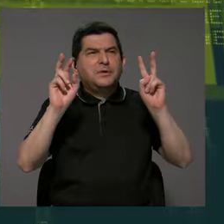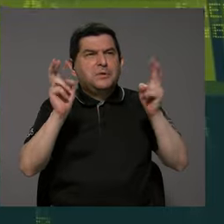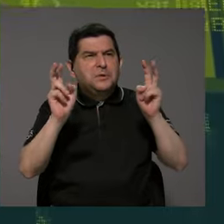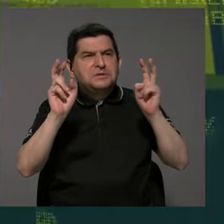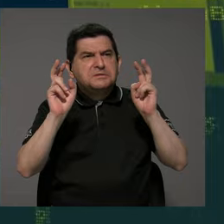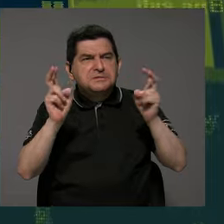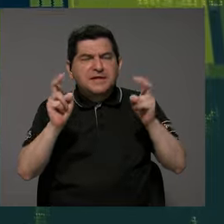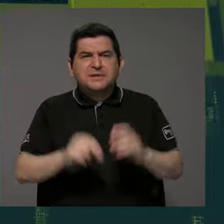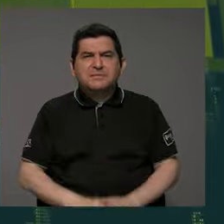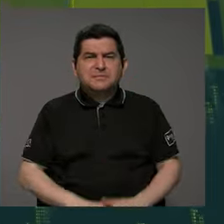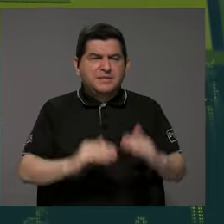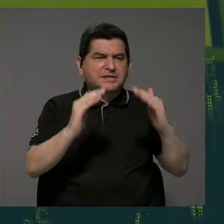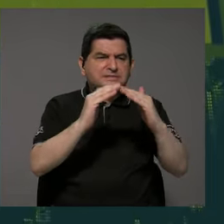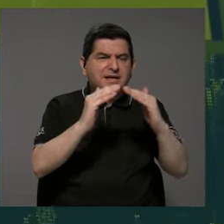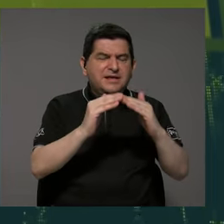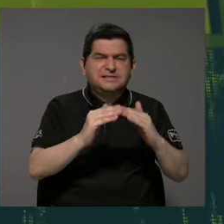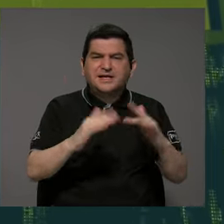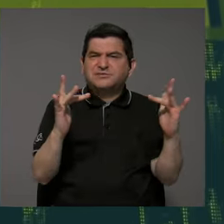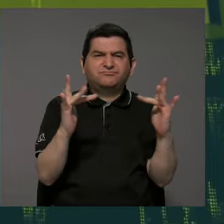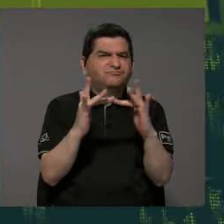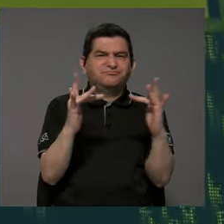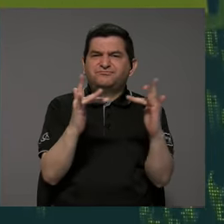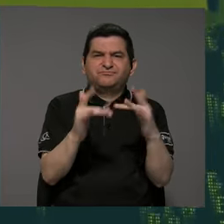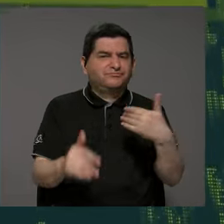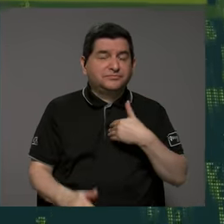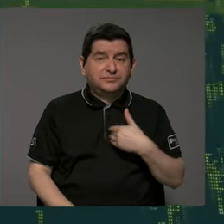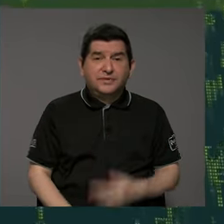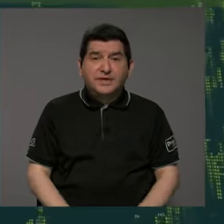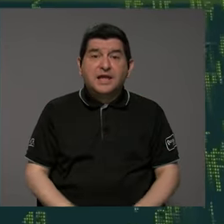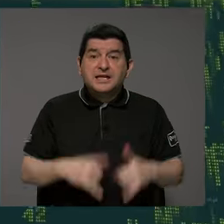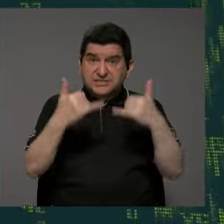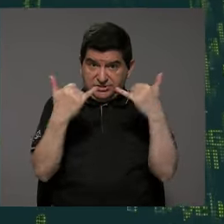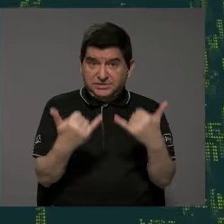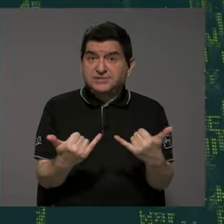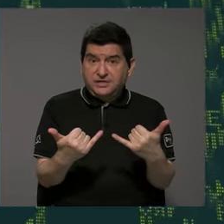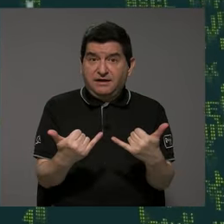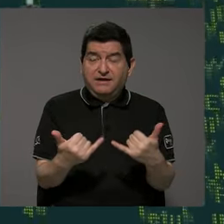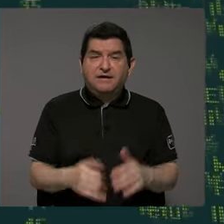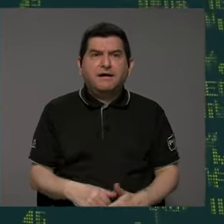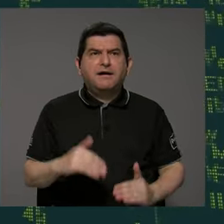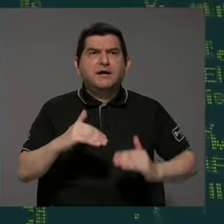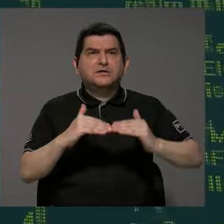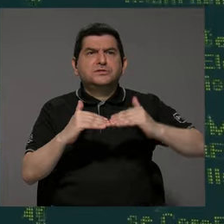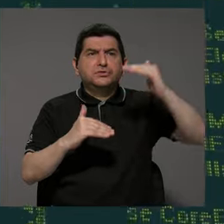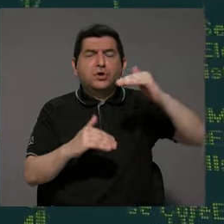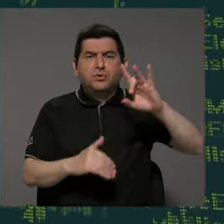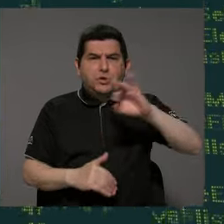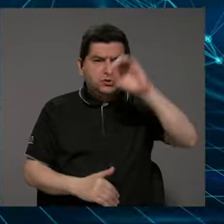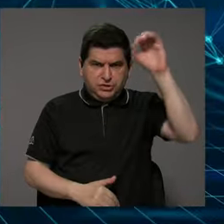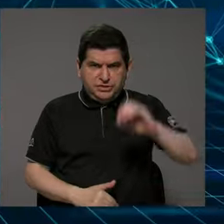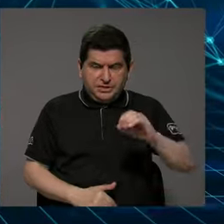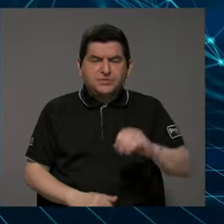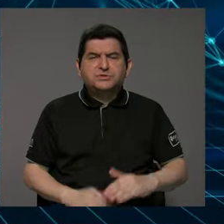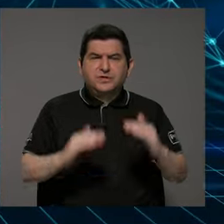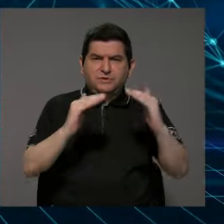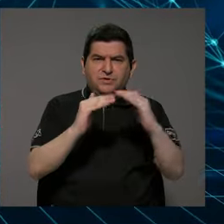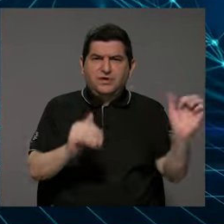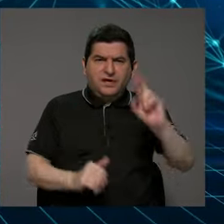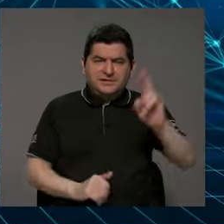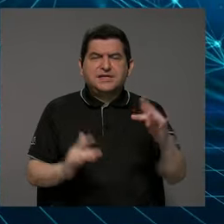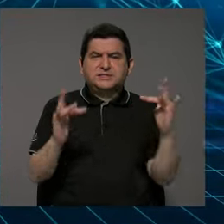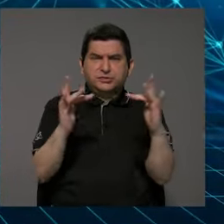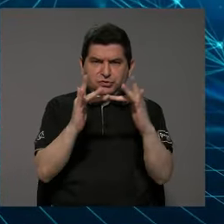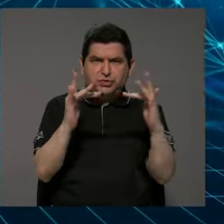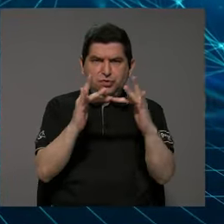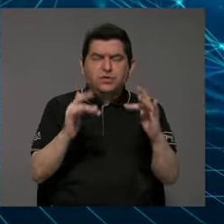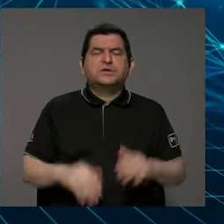hogares desconectados, por ejemplo, que todavía, aunque ya tenemos arriba de un 80% de los hogares en Costa Rica están conectados, tenemos